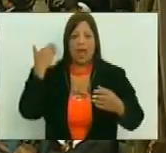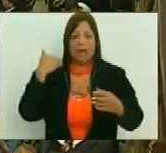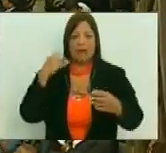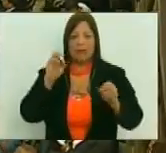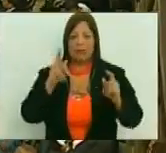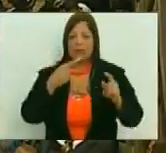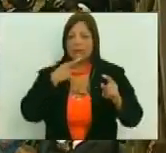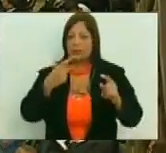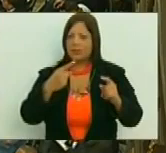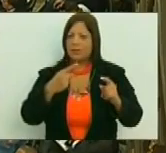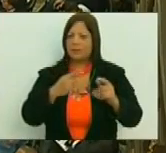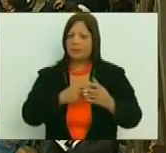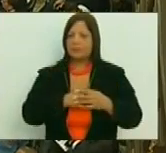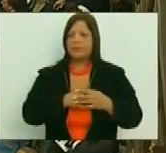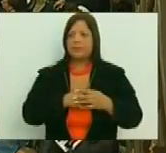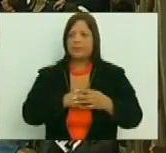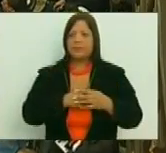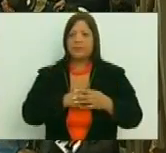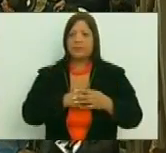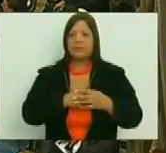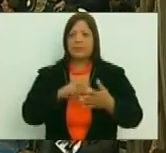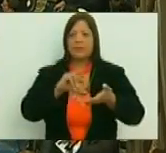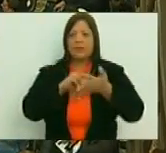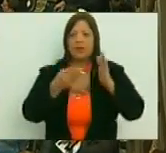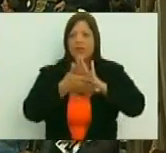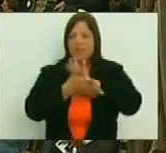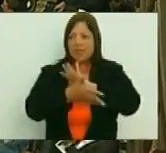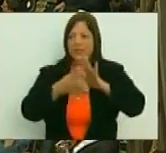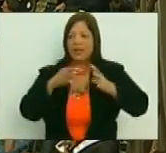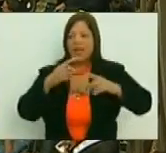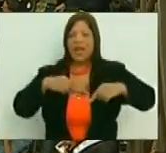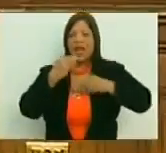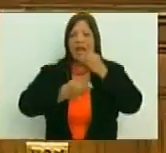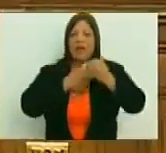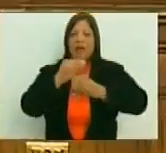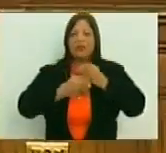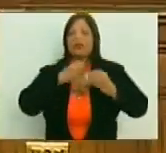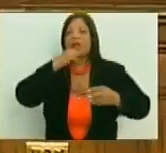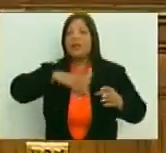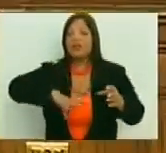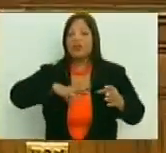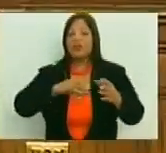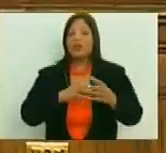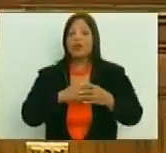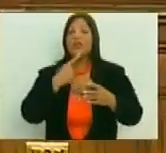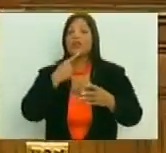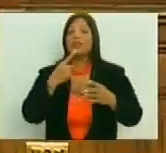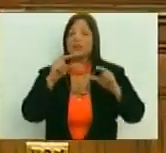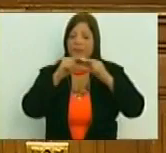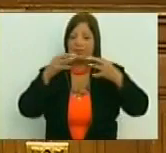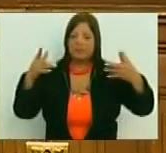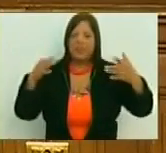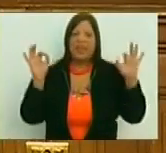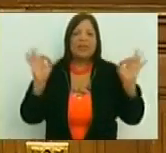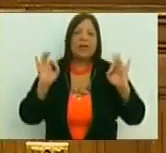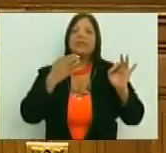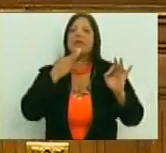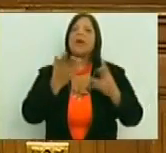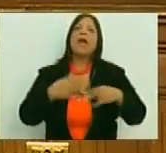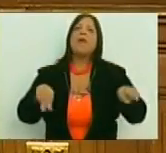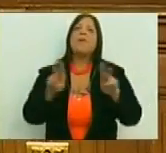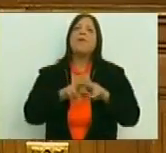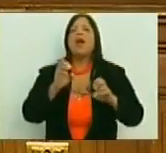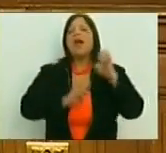señalando específicamente a lo que es el acontecer histórico decía lo siguiente de nada sirve evaluar la